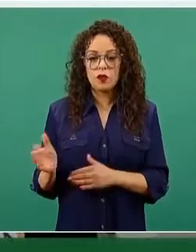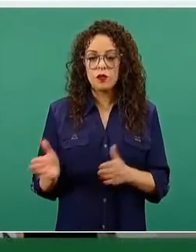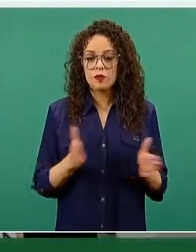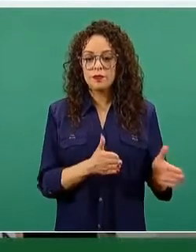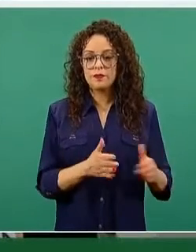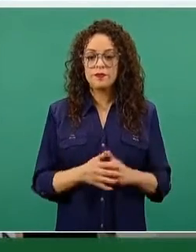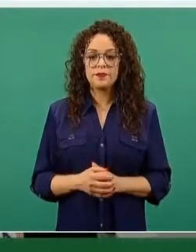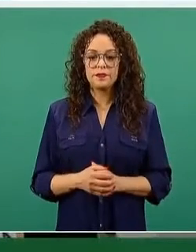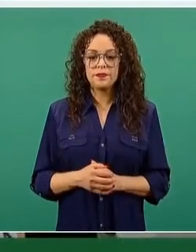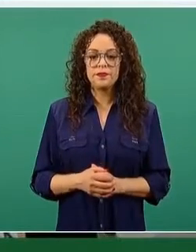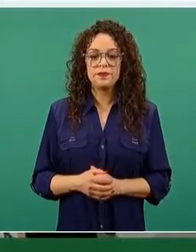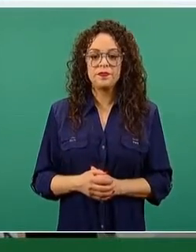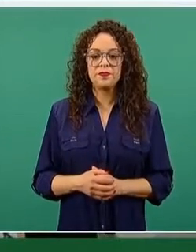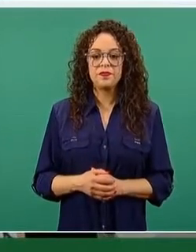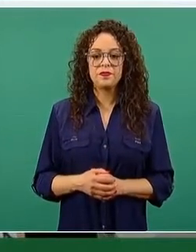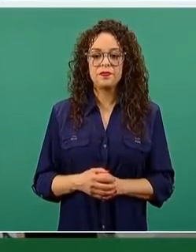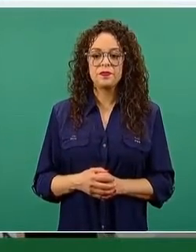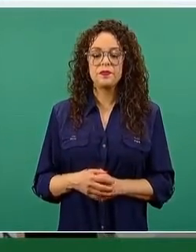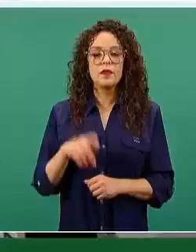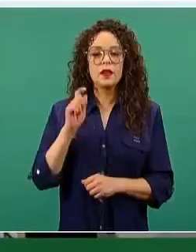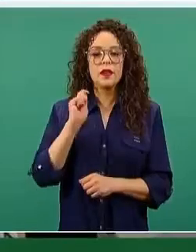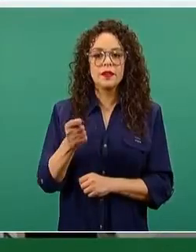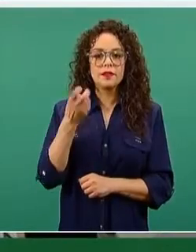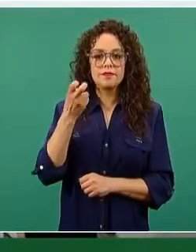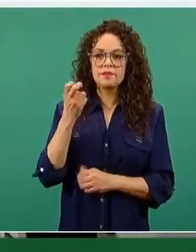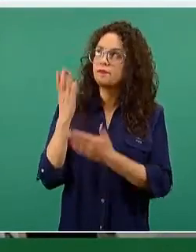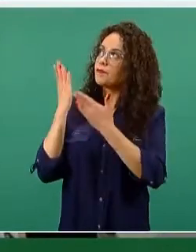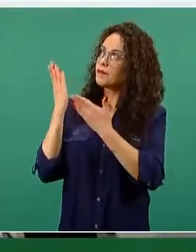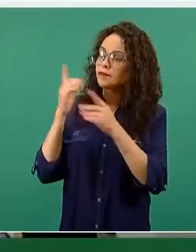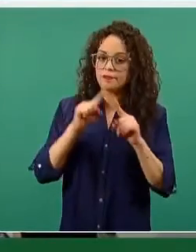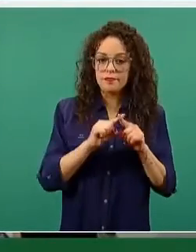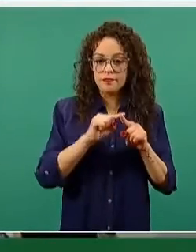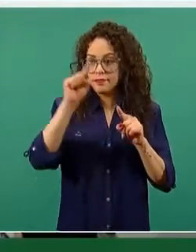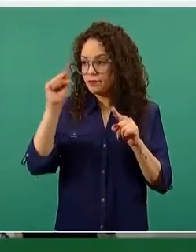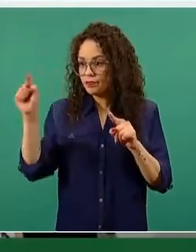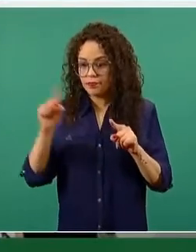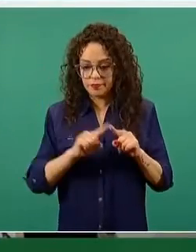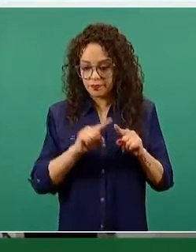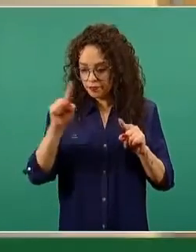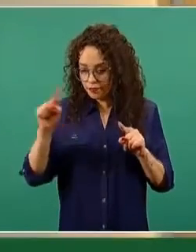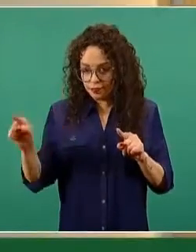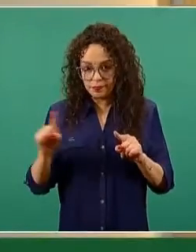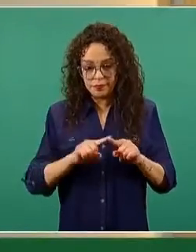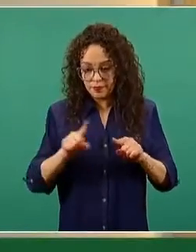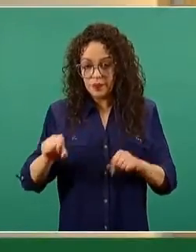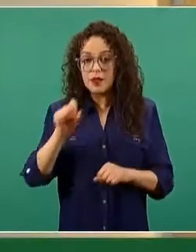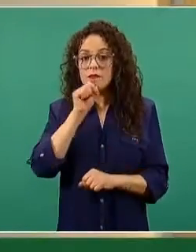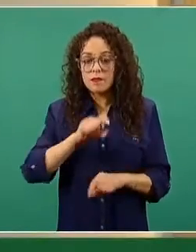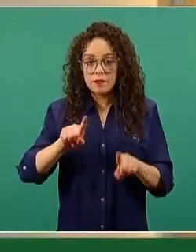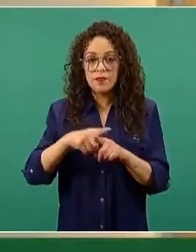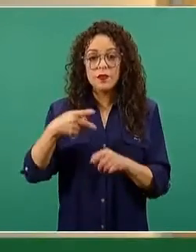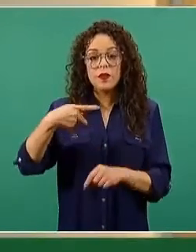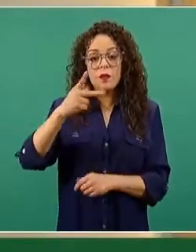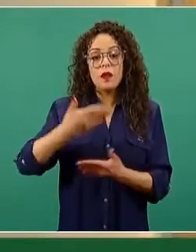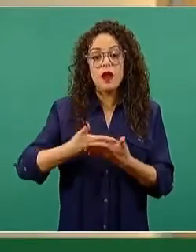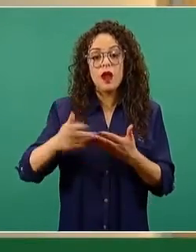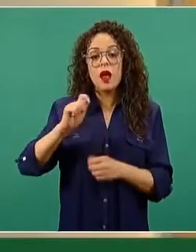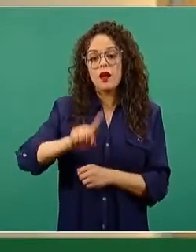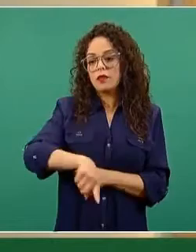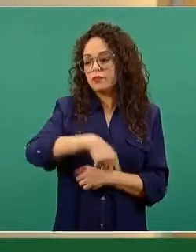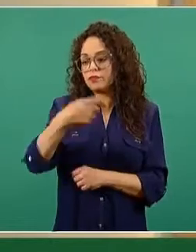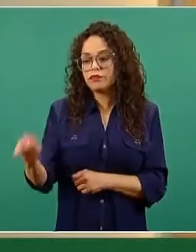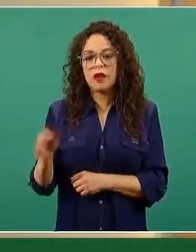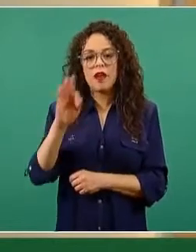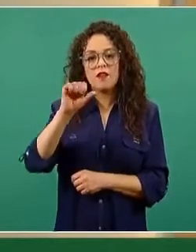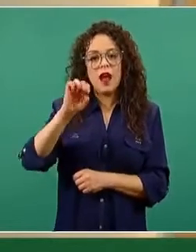Y también el componente de la misma curva, pero ahora en la siguiente fase. Recuerden que ya lo hemos